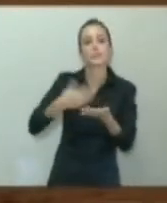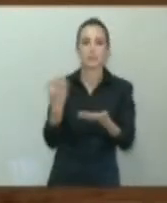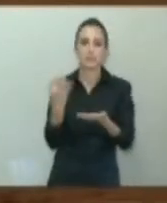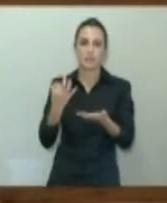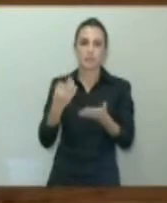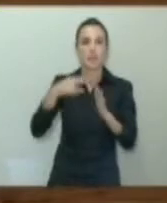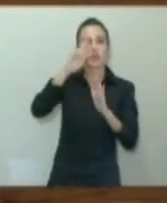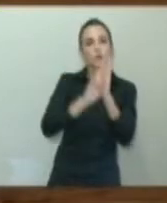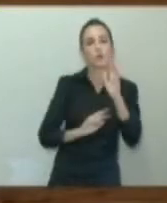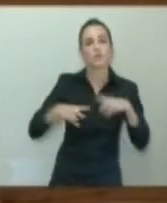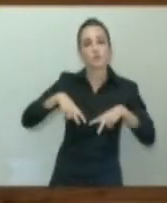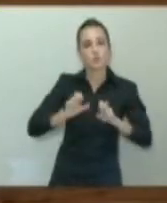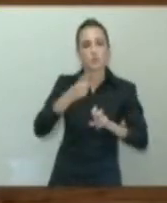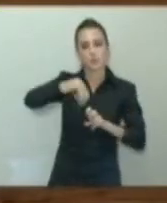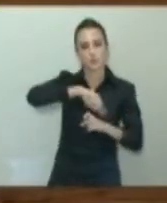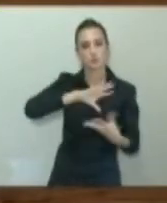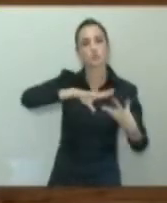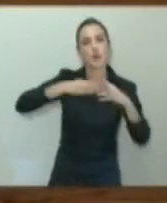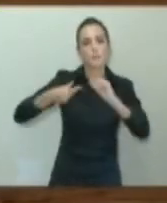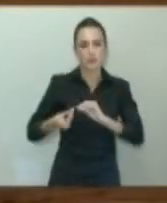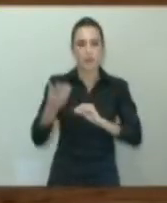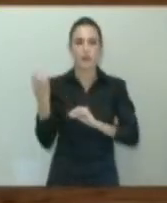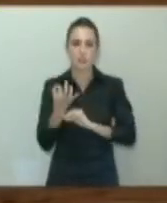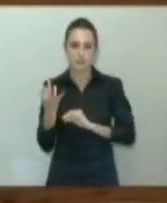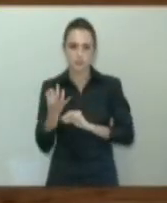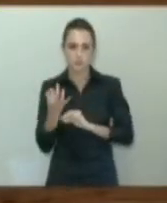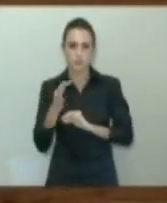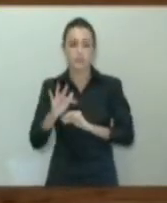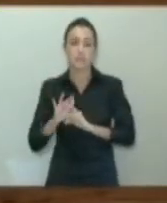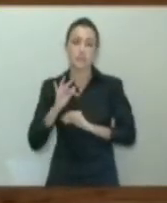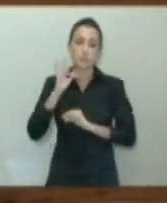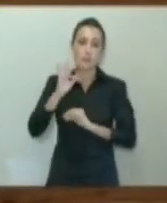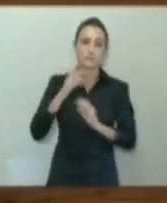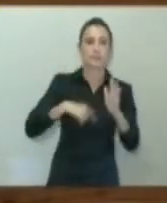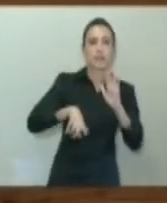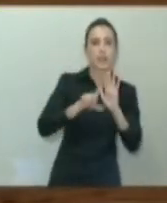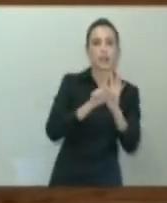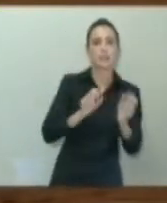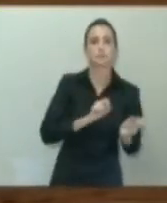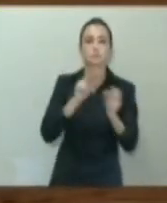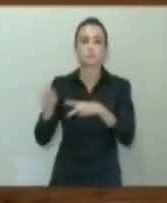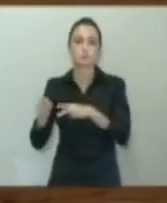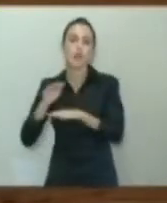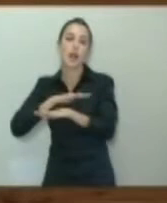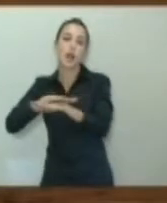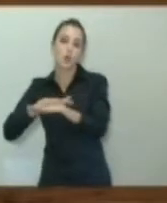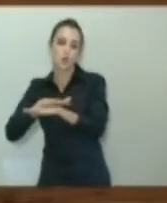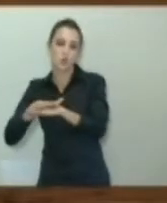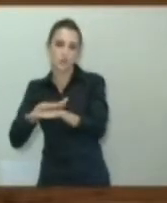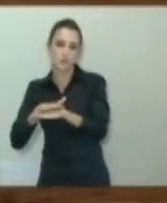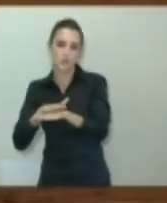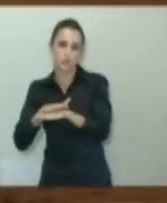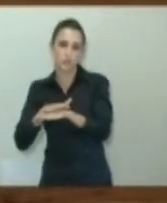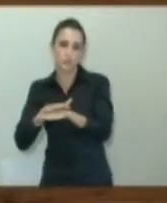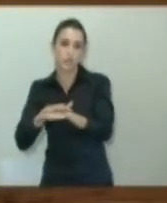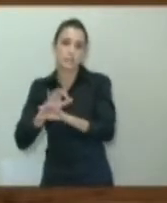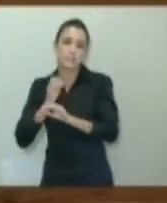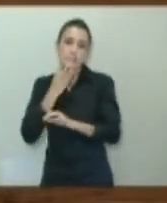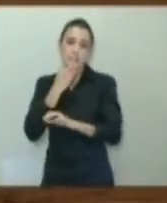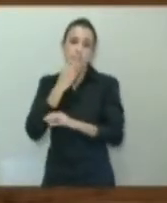eso es a lo que nos tenemos que aplicar en esta Cámara y por eso devolver la ley al Gobierno. Creo que tendría unos efectos absolutamente